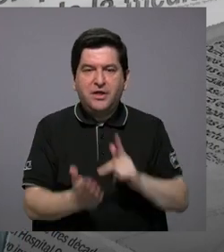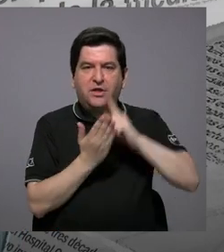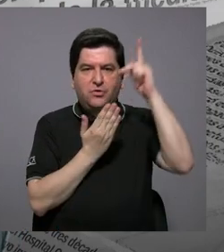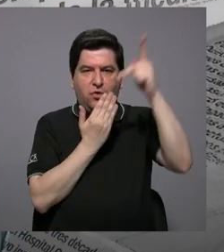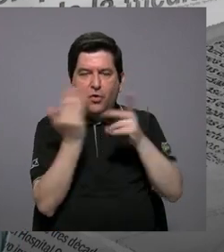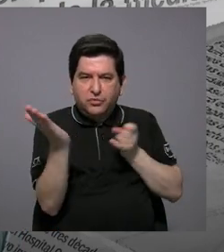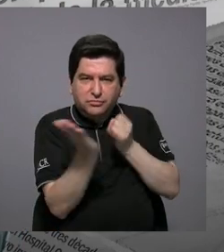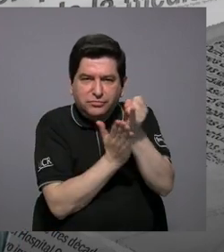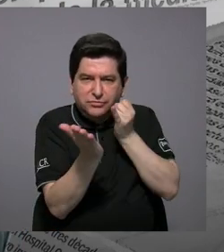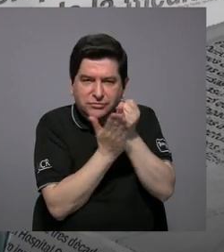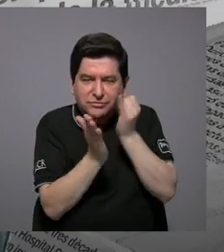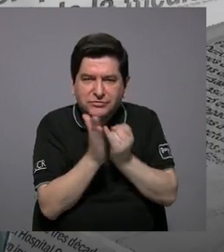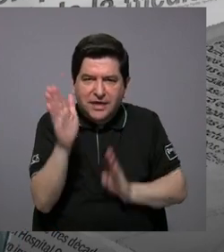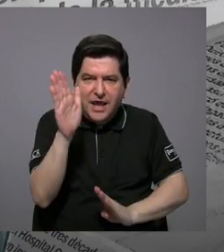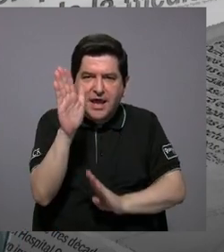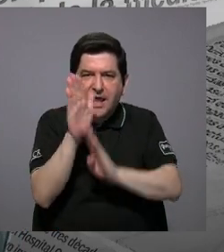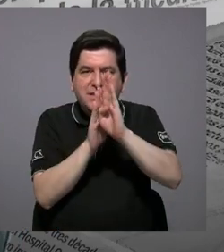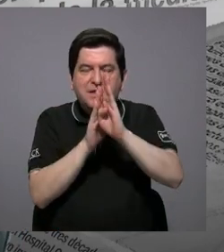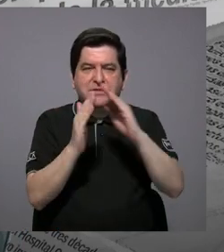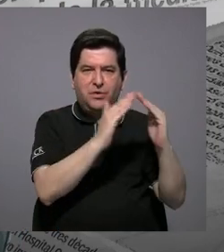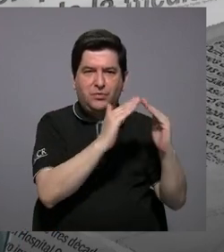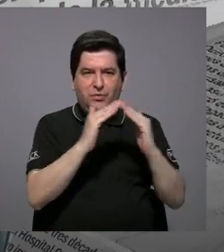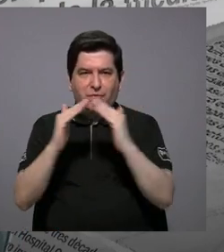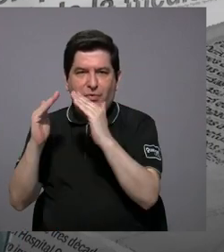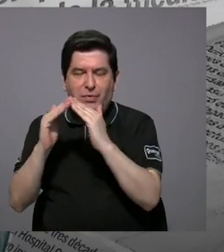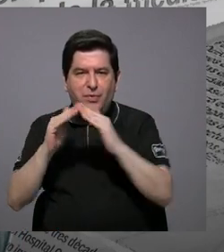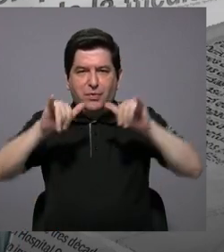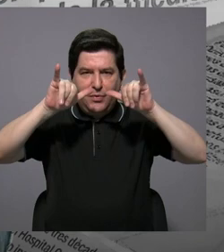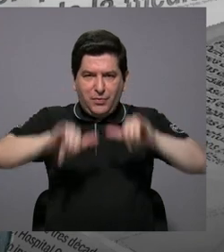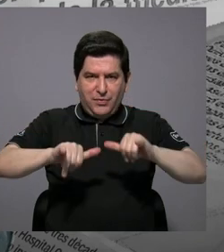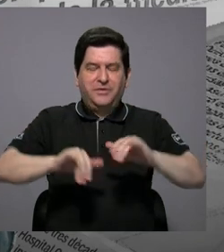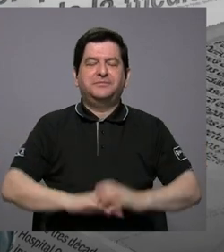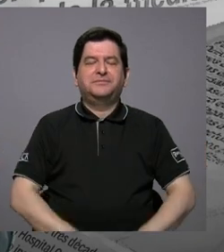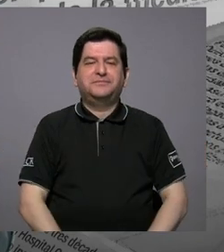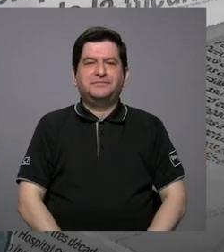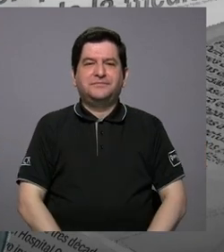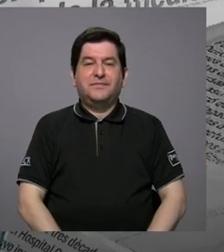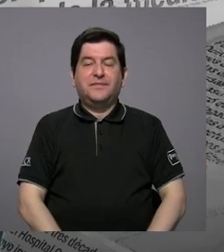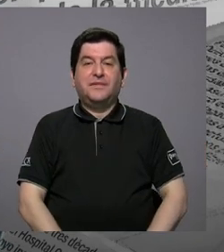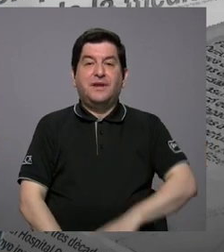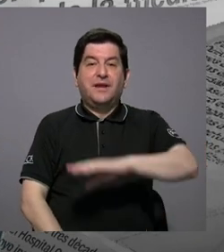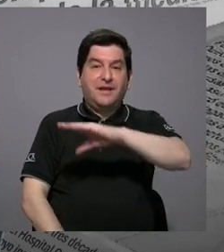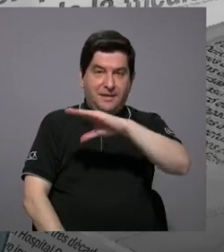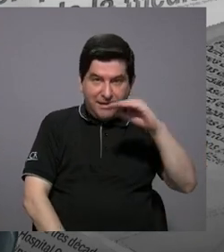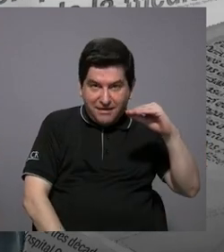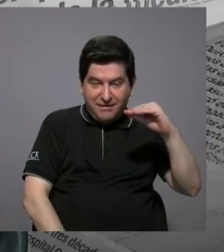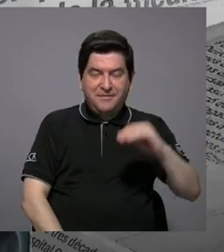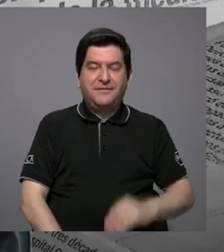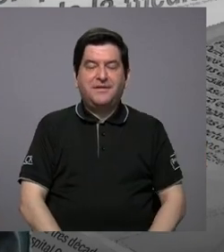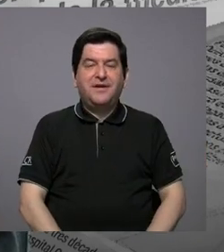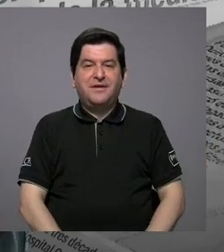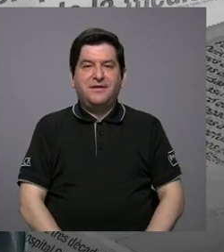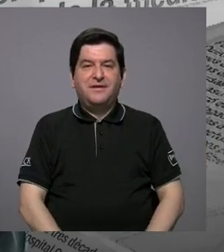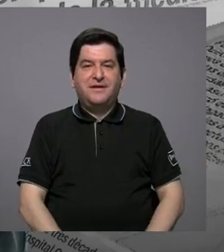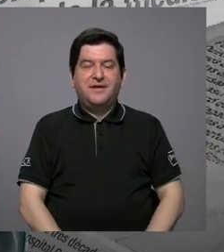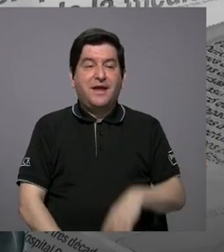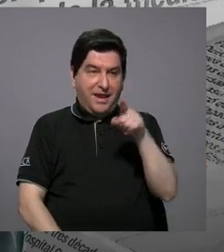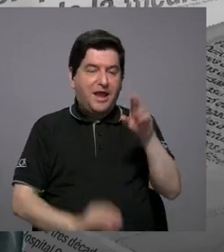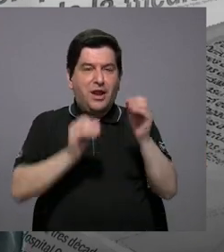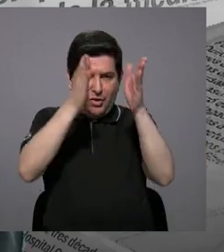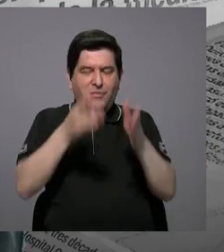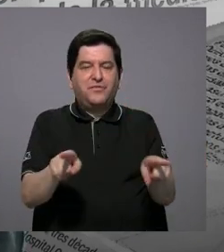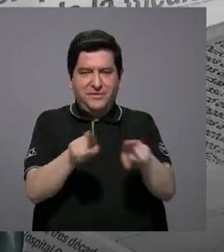Programa de Investigación en Desarrollo Urbano Sostenible, PRODUS. Y tenemos también, Don Rosendo también da